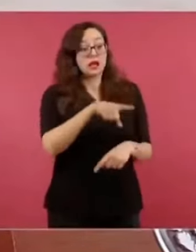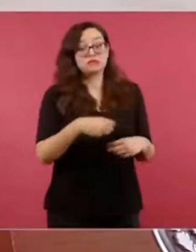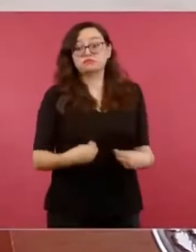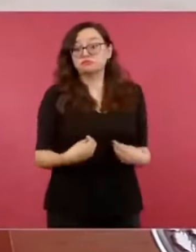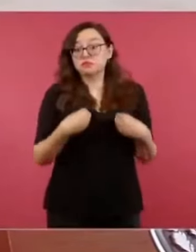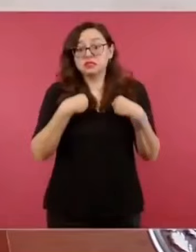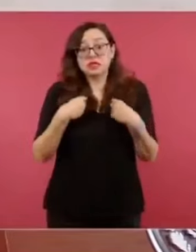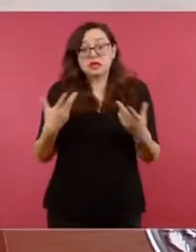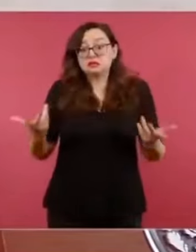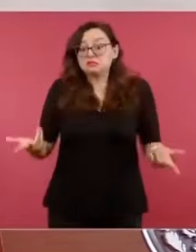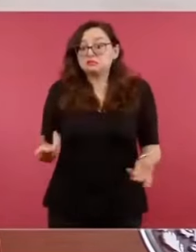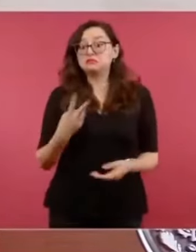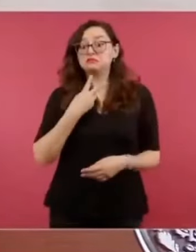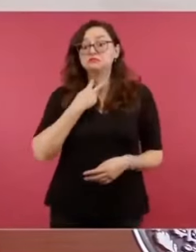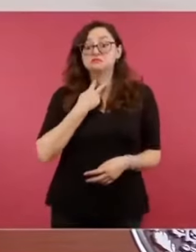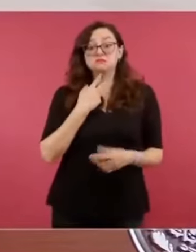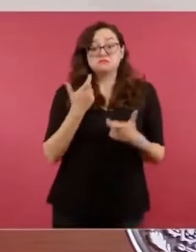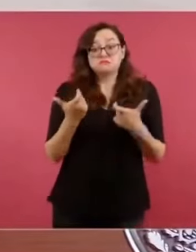sustento.